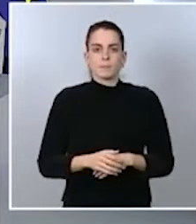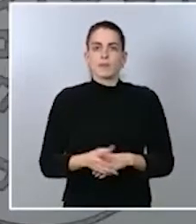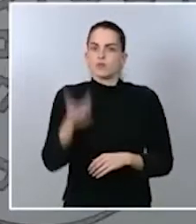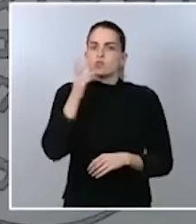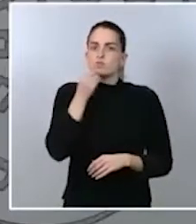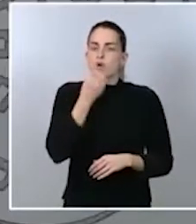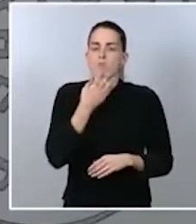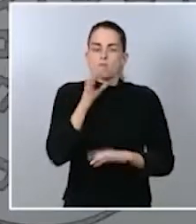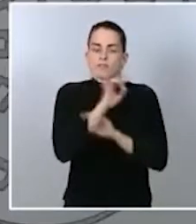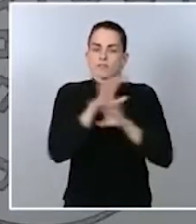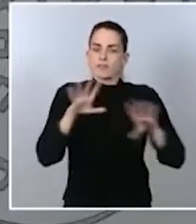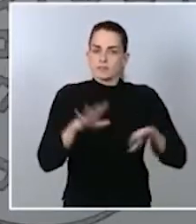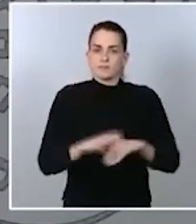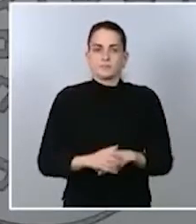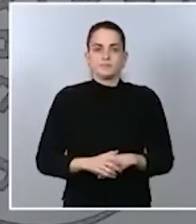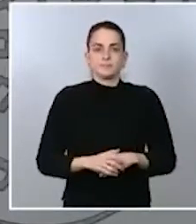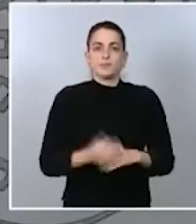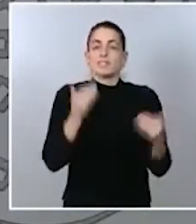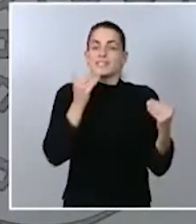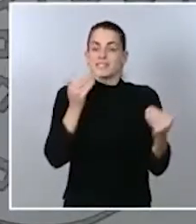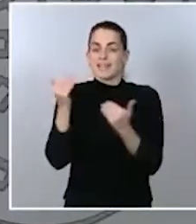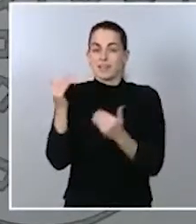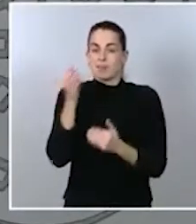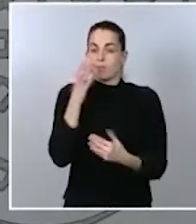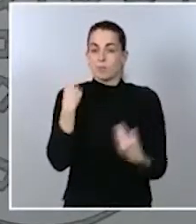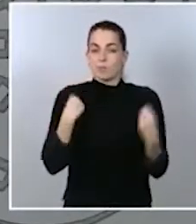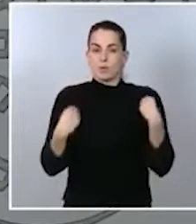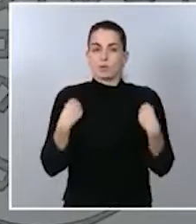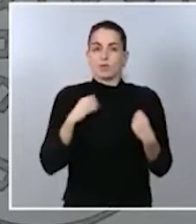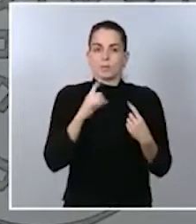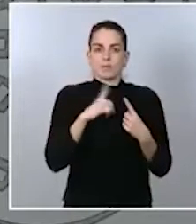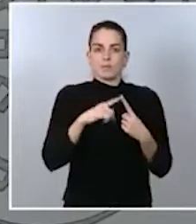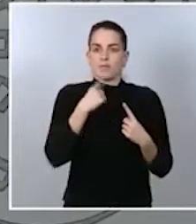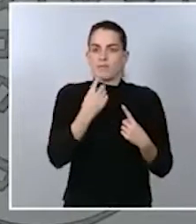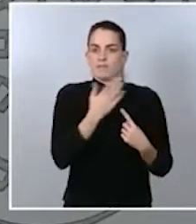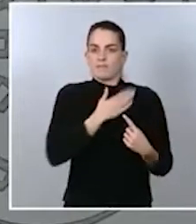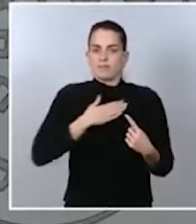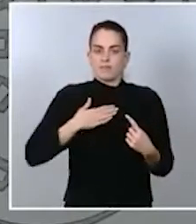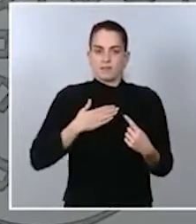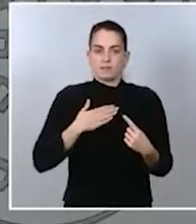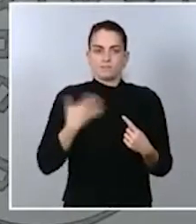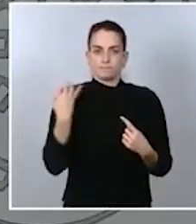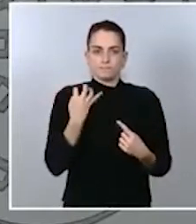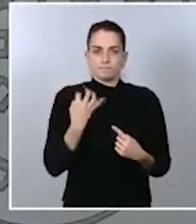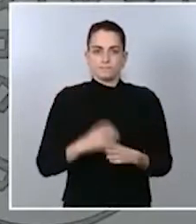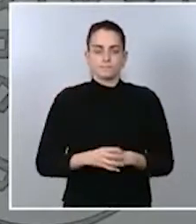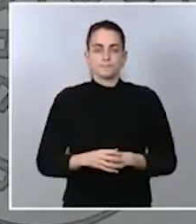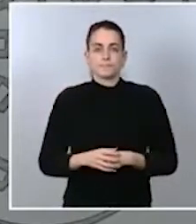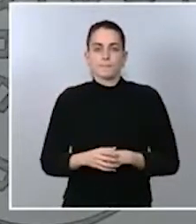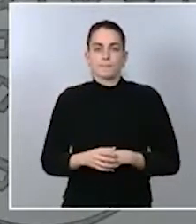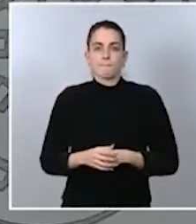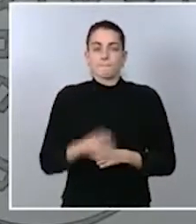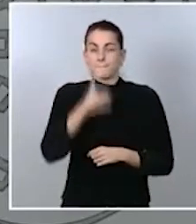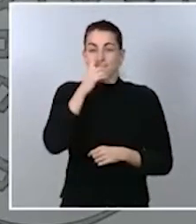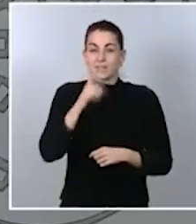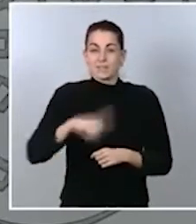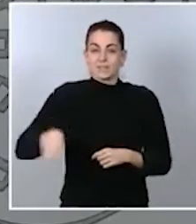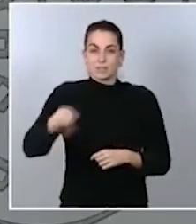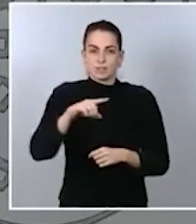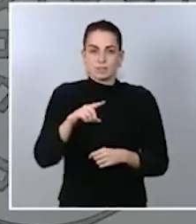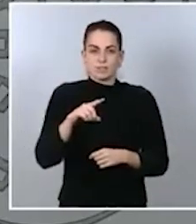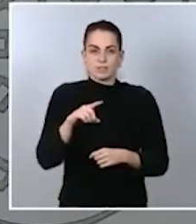Y dándote las gracias por las preguntas, en primer lugar decir que recuerdan ustedes que esa calificación